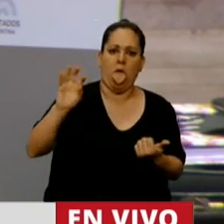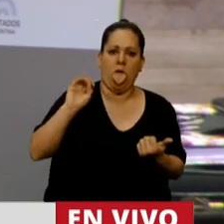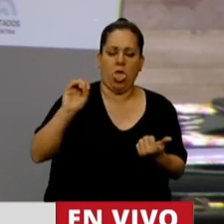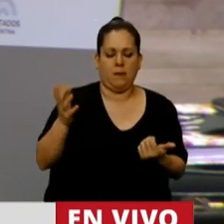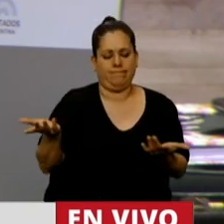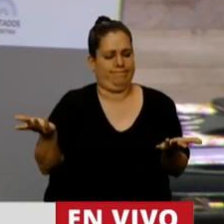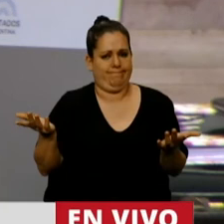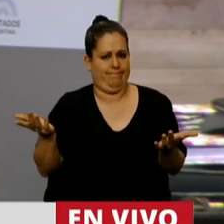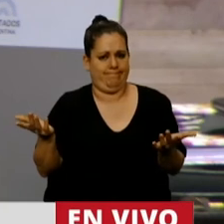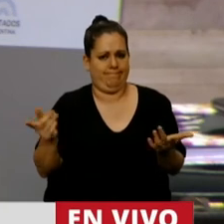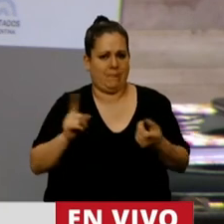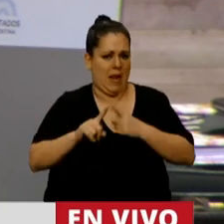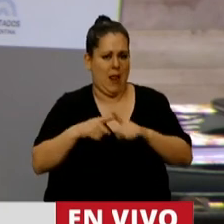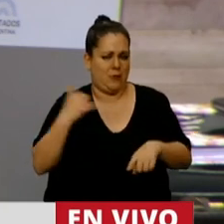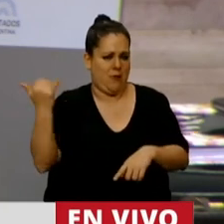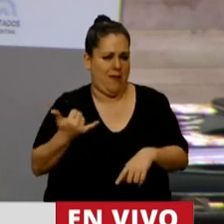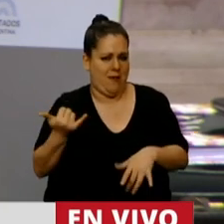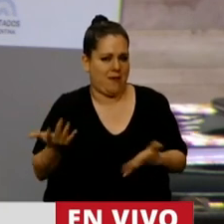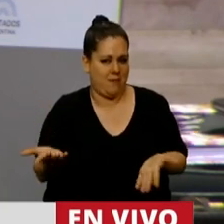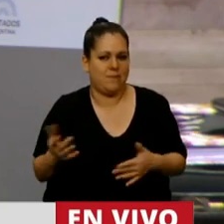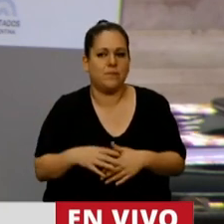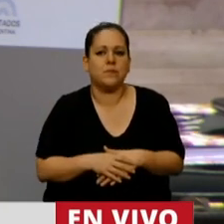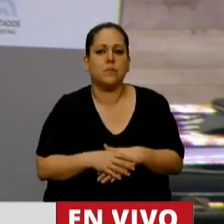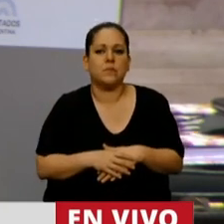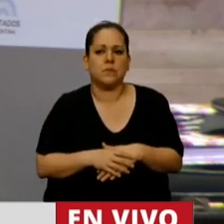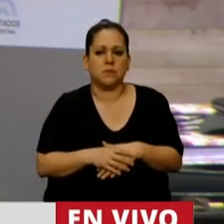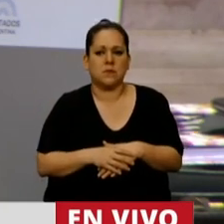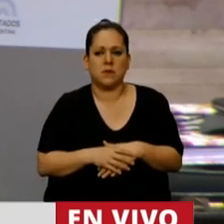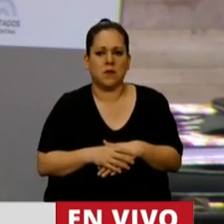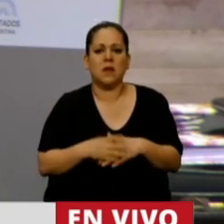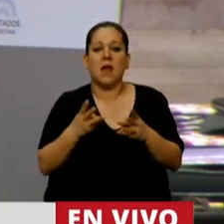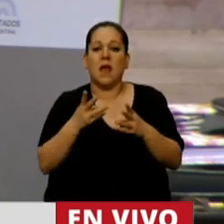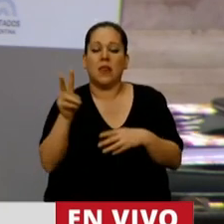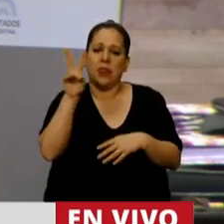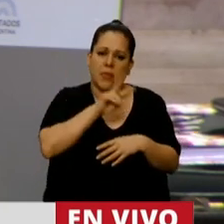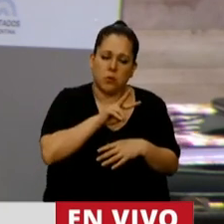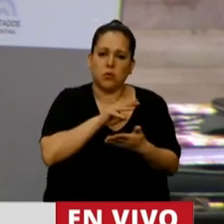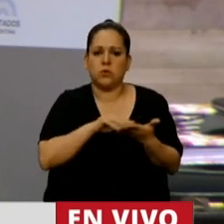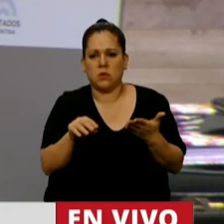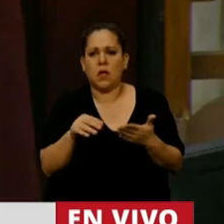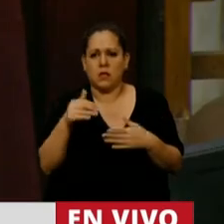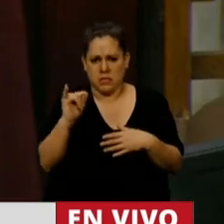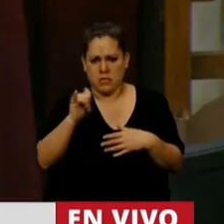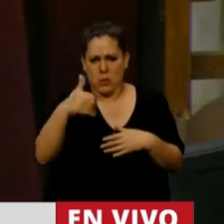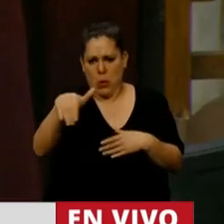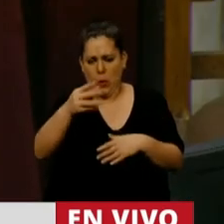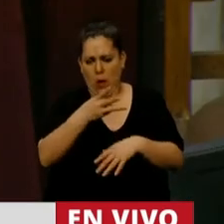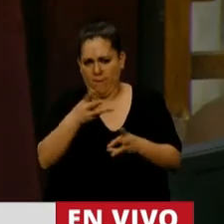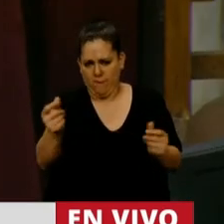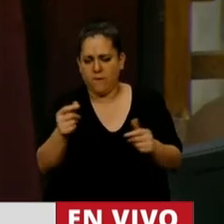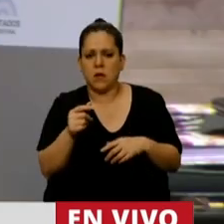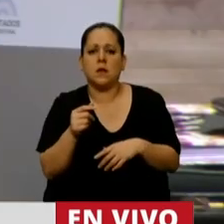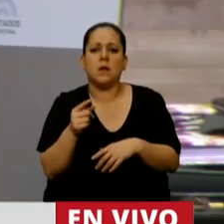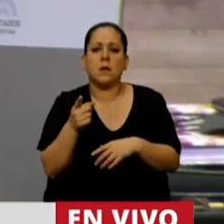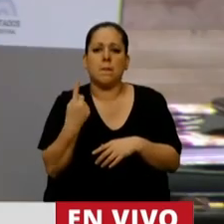va de la mano. más allá de eso, diputados y diputadas... Se puede ir finalizando. Sí, voy a tratar de finalizar lo más rápido